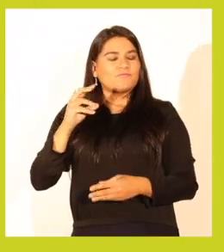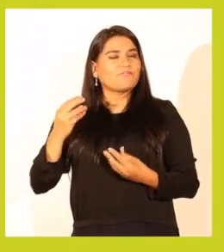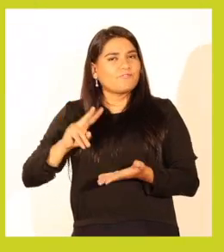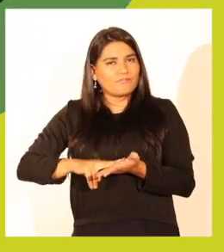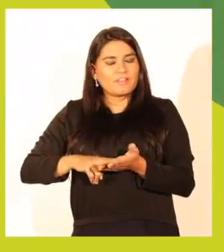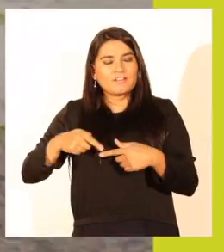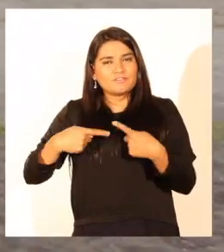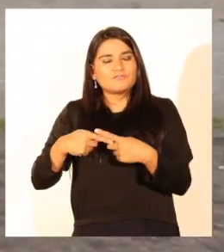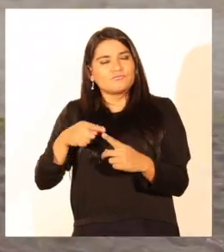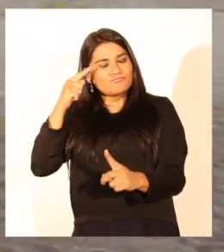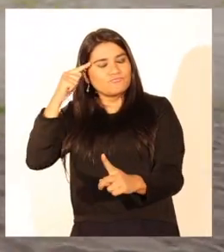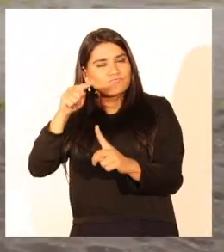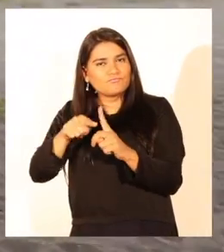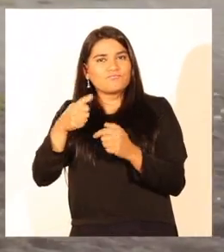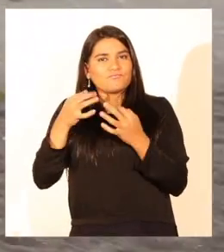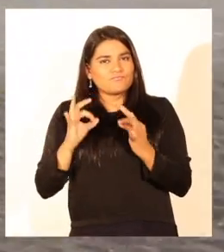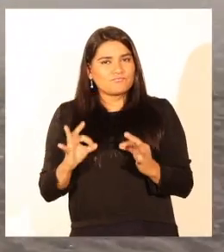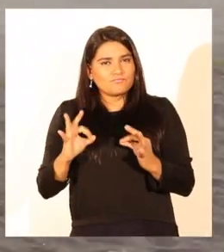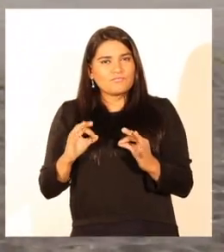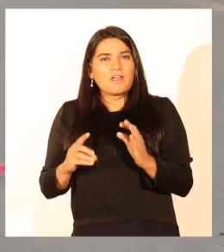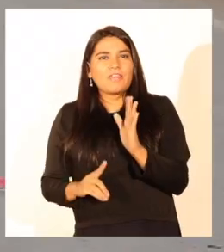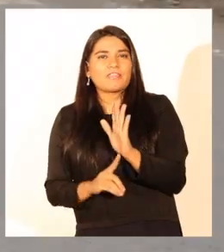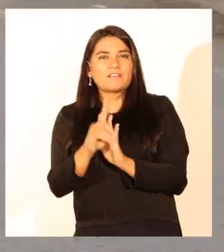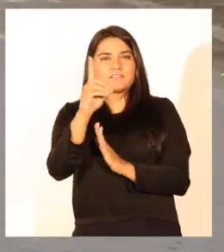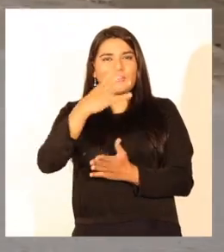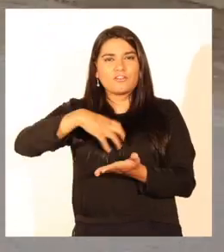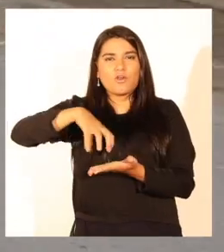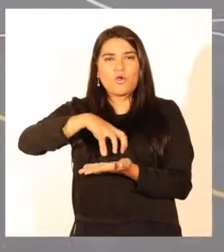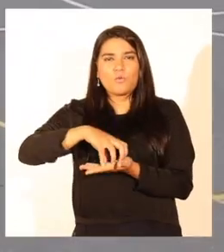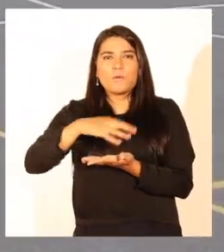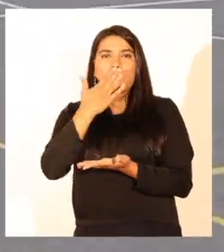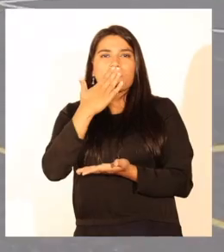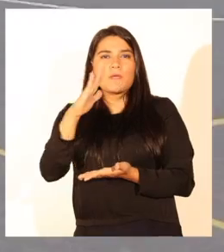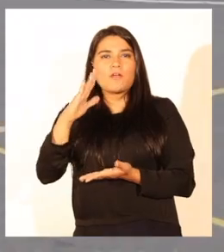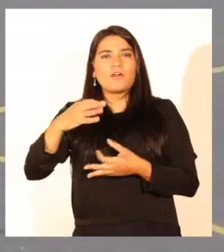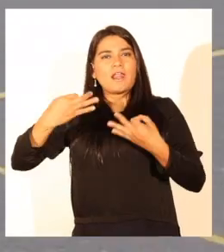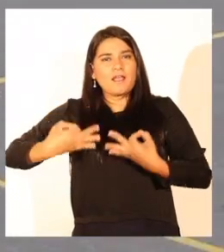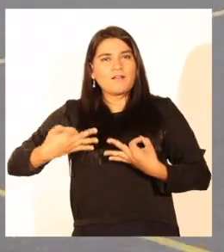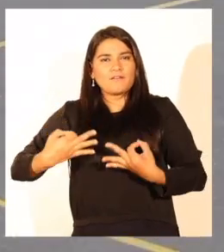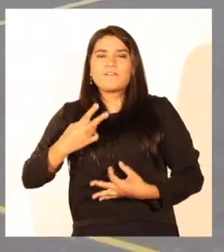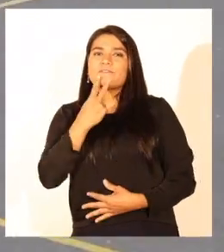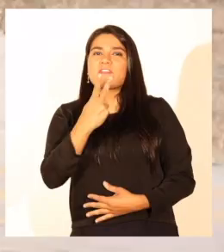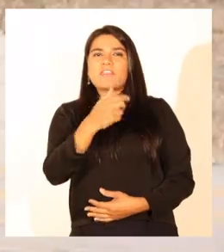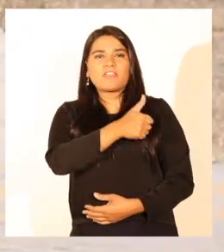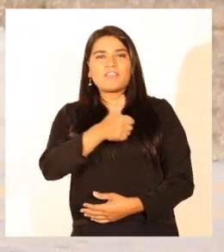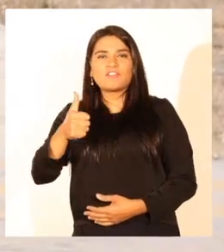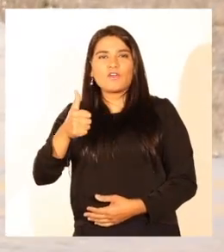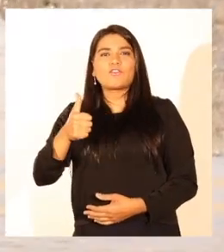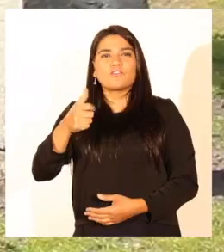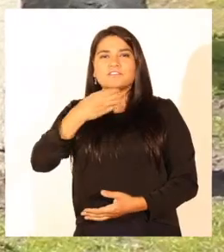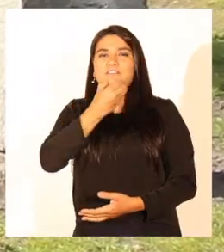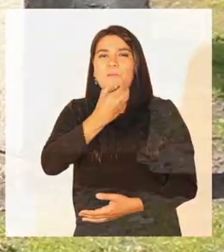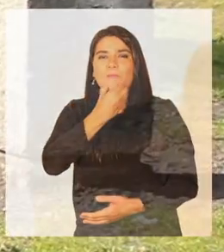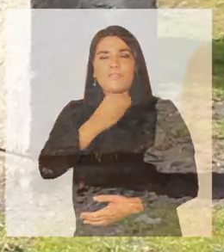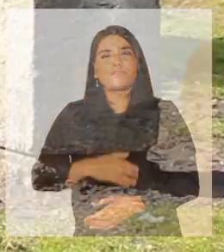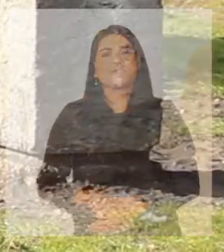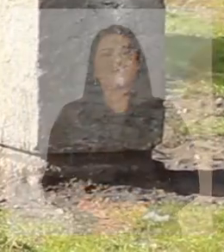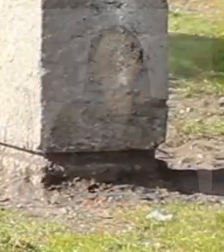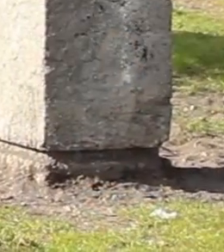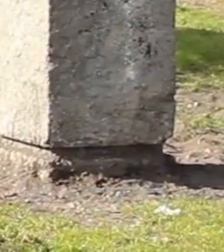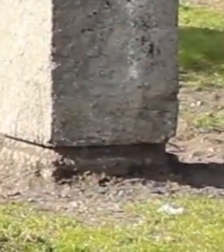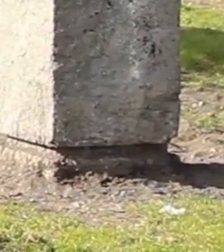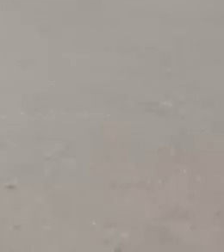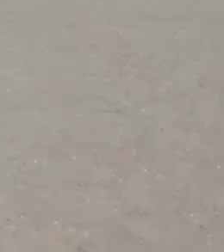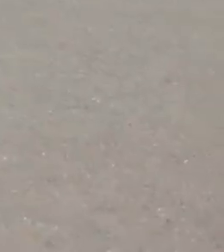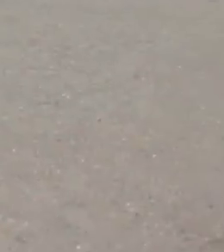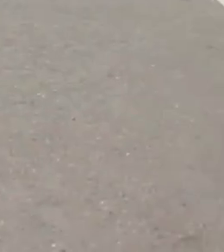avanzar, pero sin duda vamos en el camino correcto para sumar al desarrollo de nuestra comuna y mejorar la calidad de vida de todos los